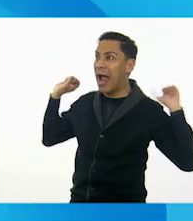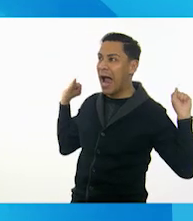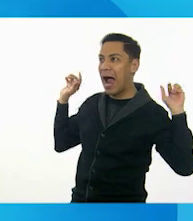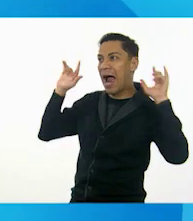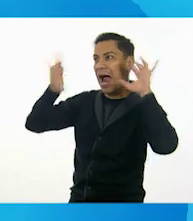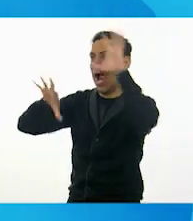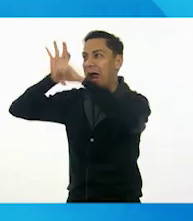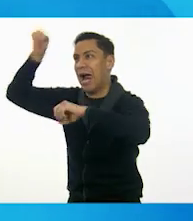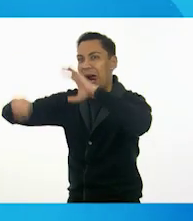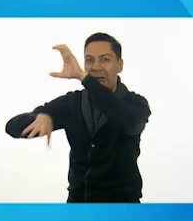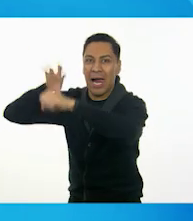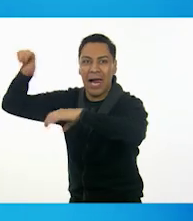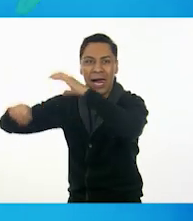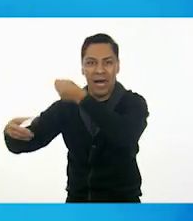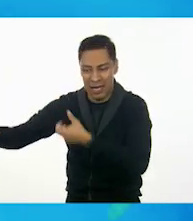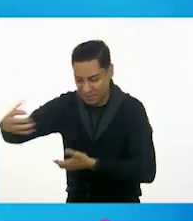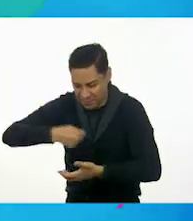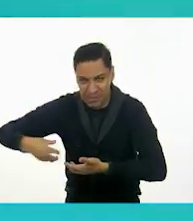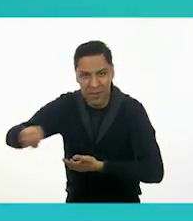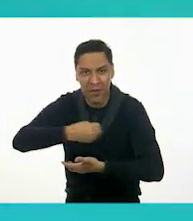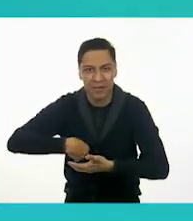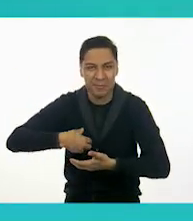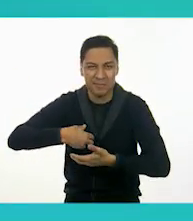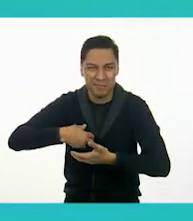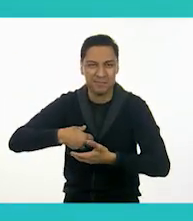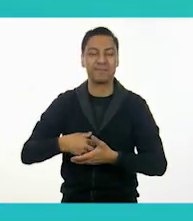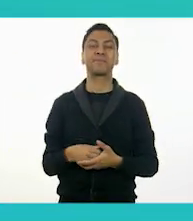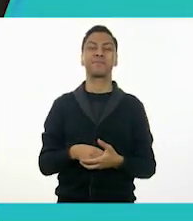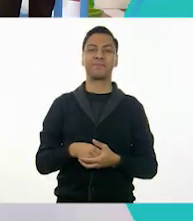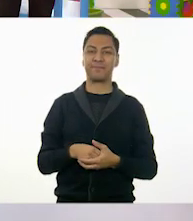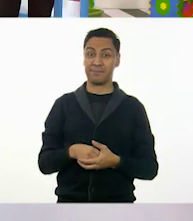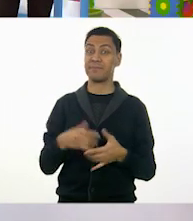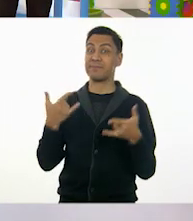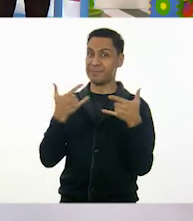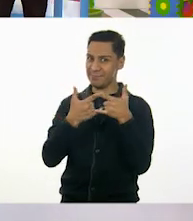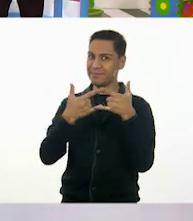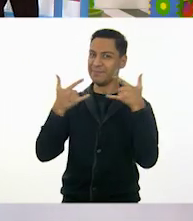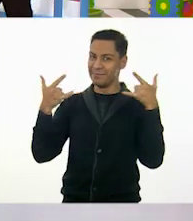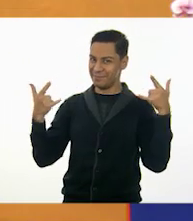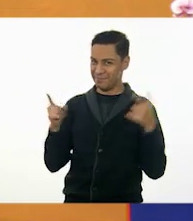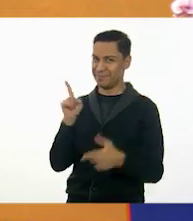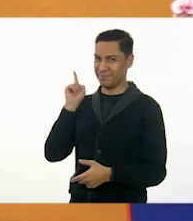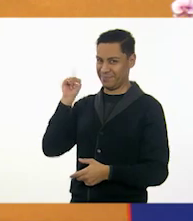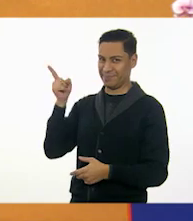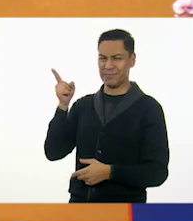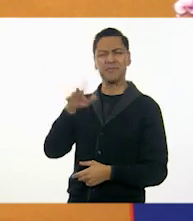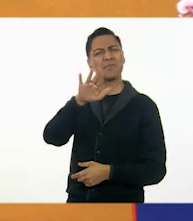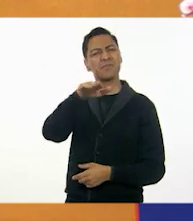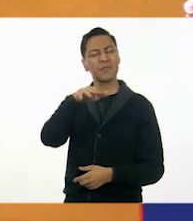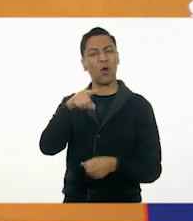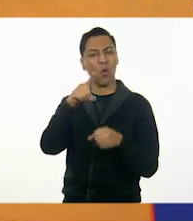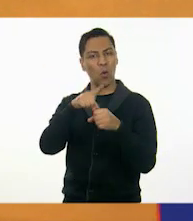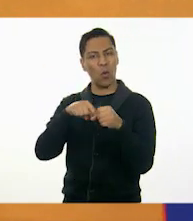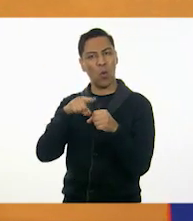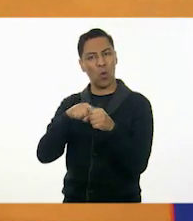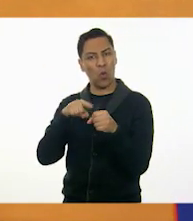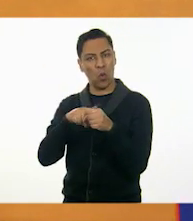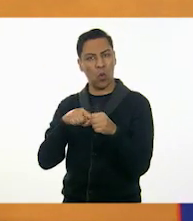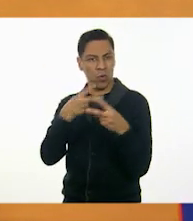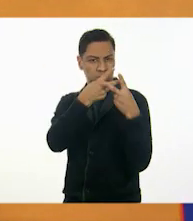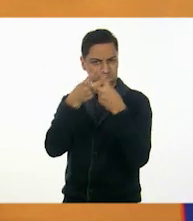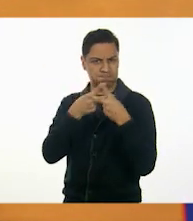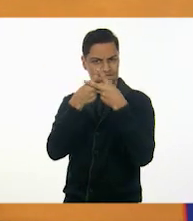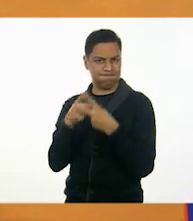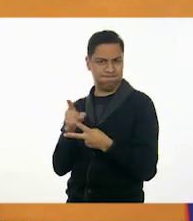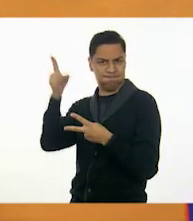más posible con sus bracitos. Oye, qué bella historia ves en esta pintura. ¿Crees que los colores nos ayuden a esta historia que